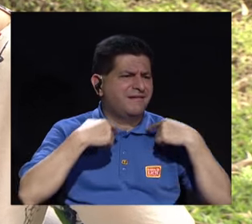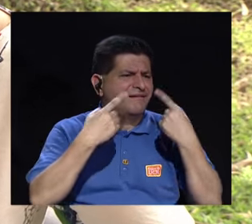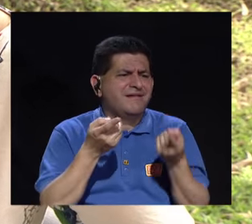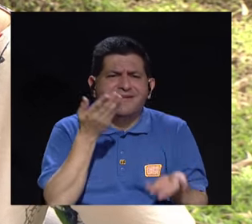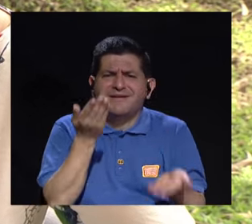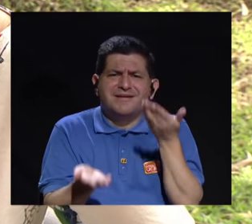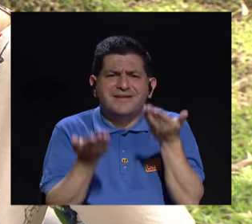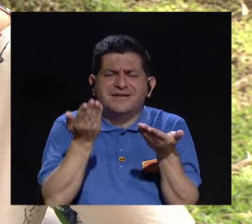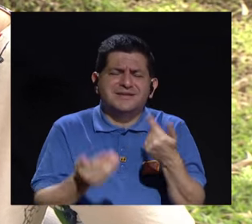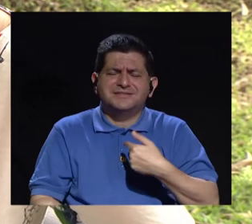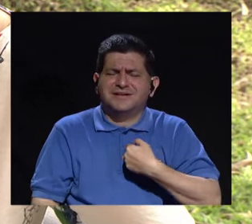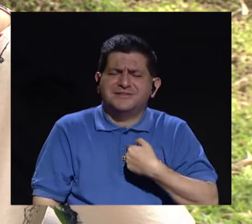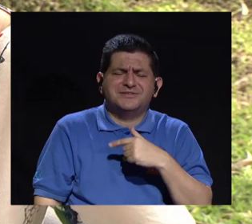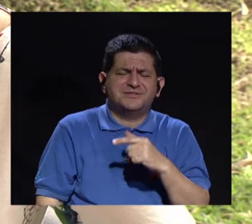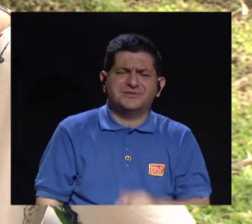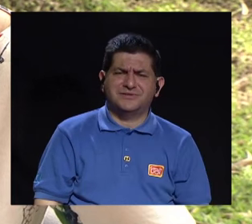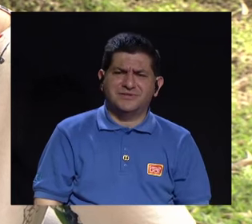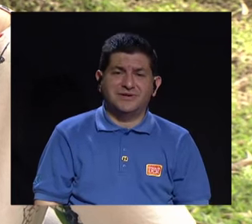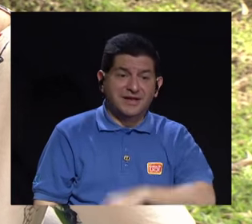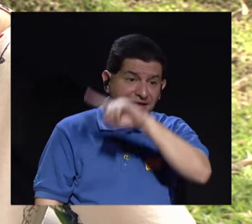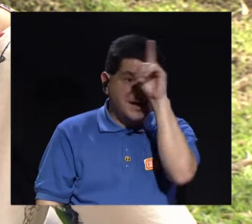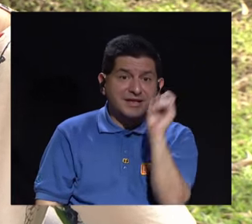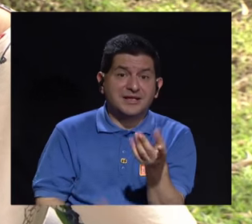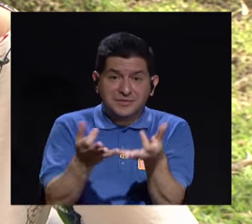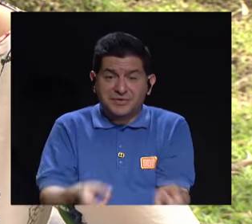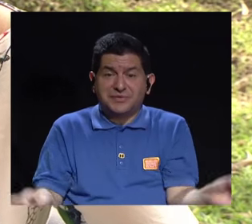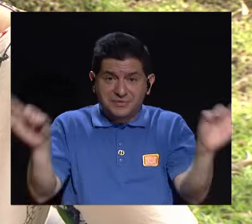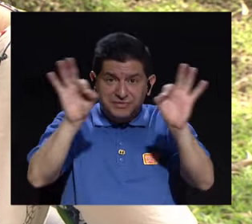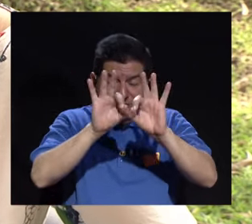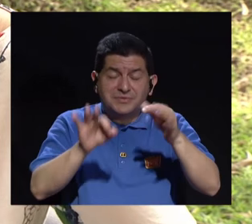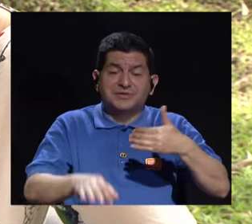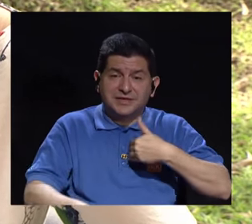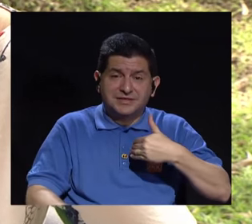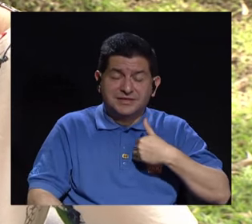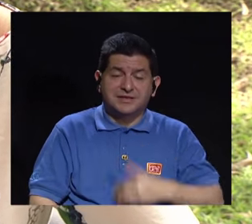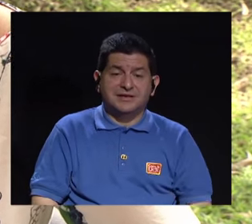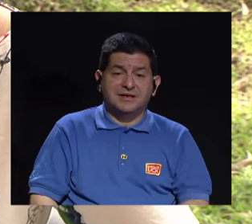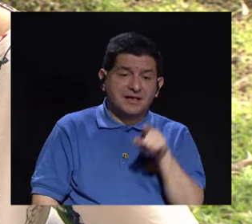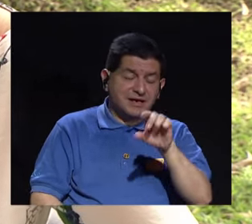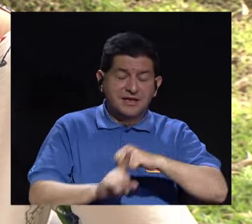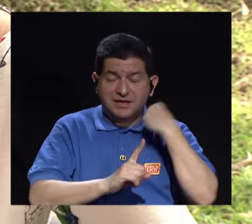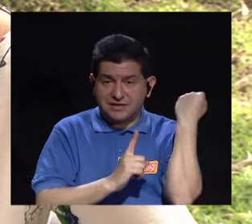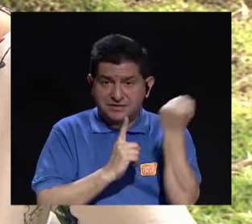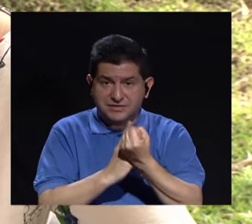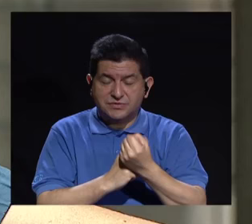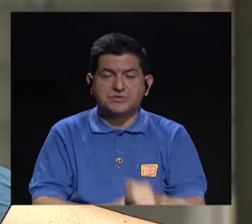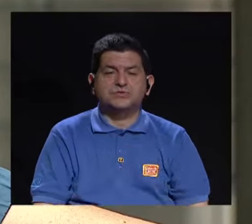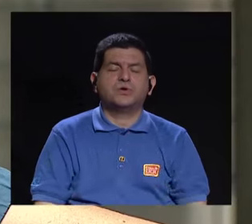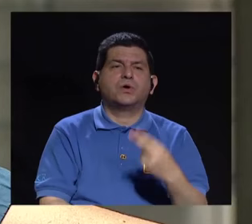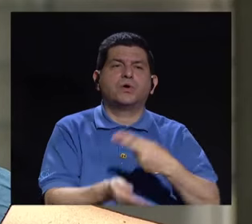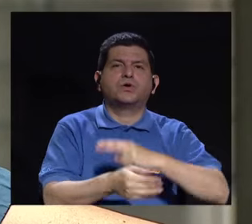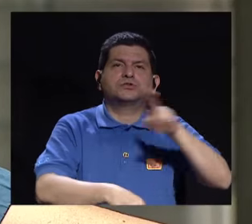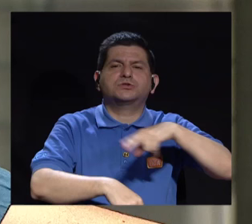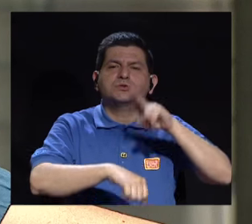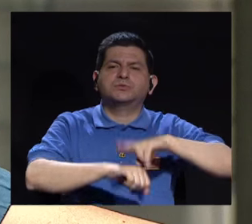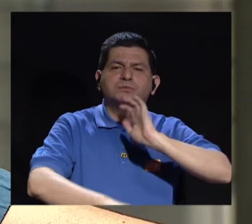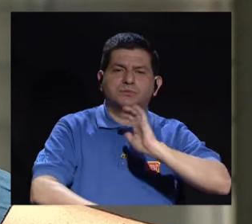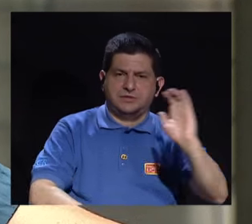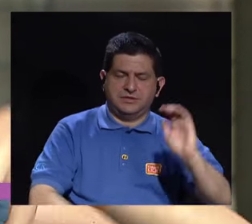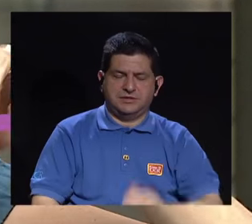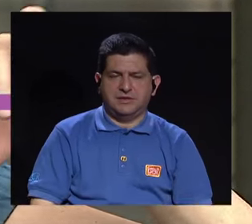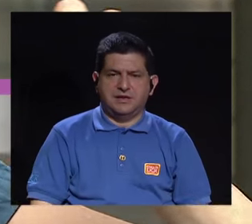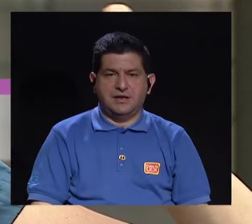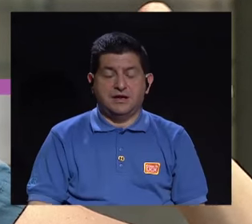dónde? ¿A dónde me dirijo? Yo creo que esa es la gran pregunta que nos hacemos cuando estamos frente a esta situación. El hospital de niños,